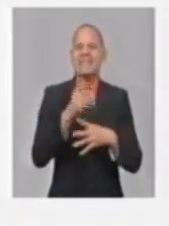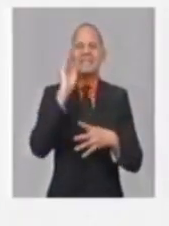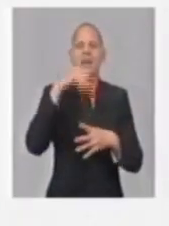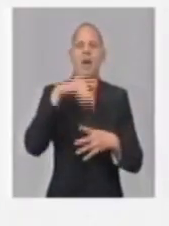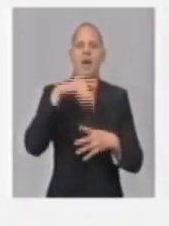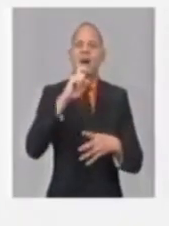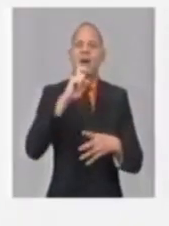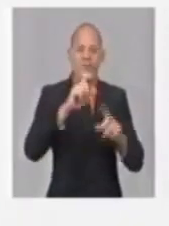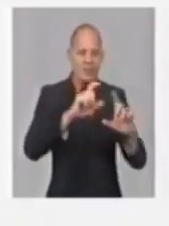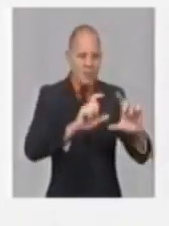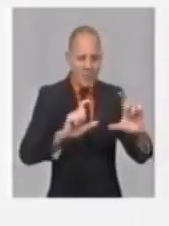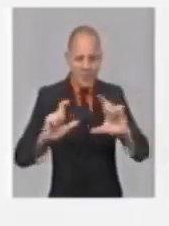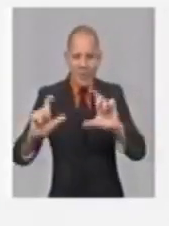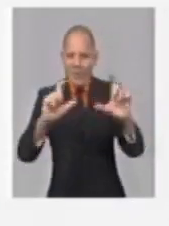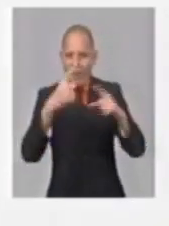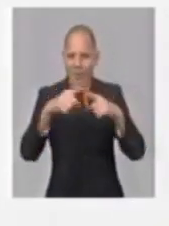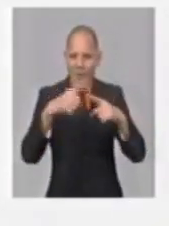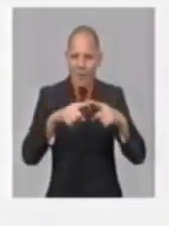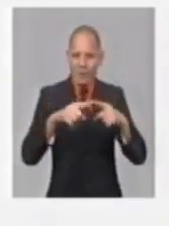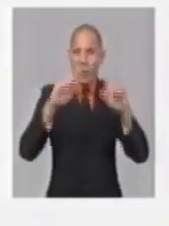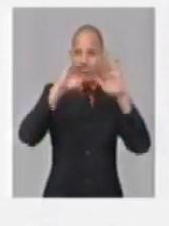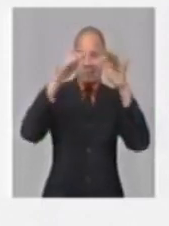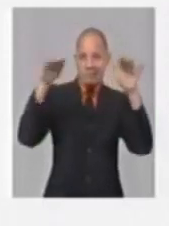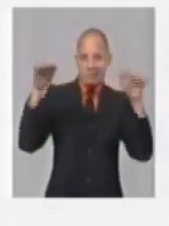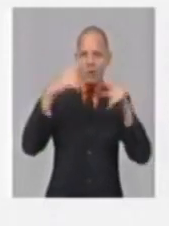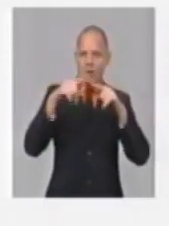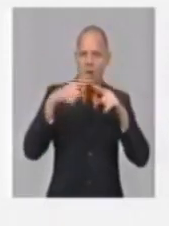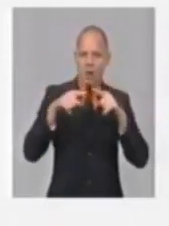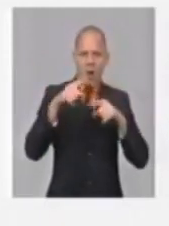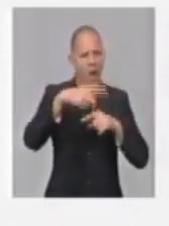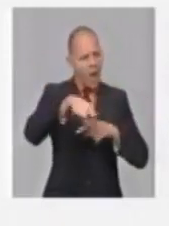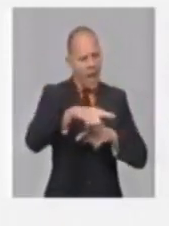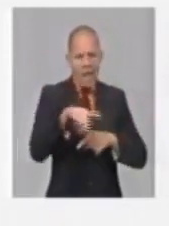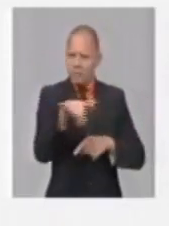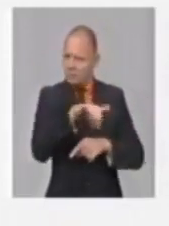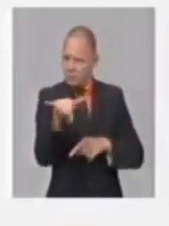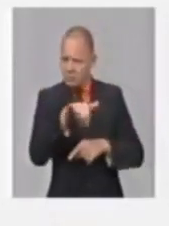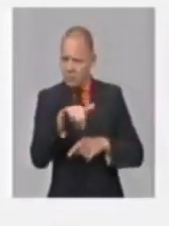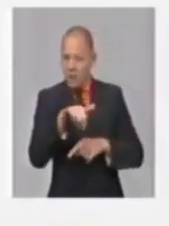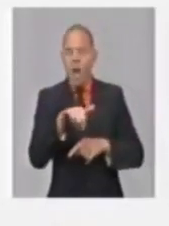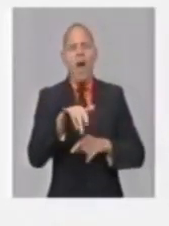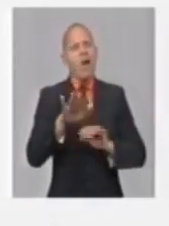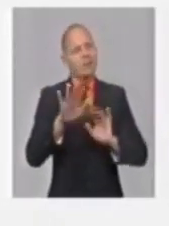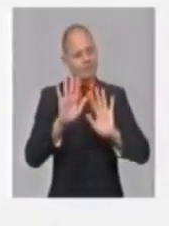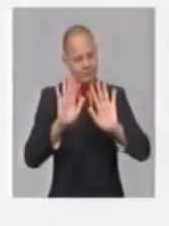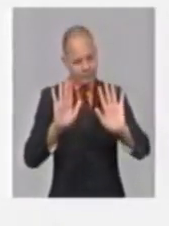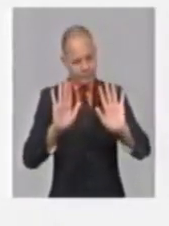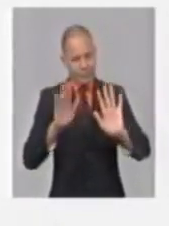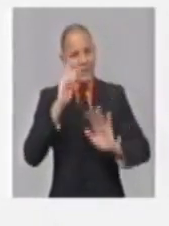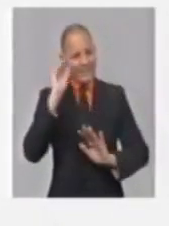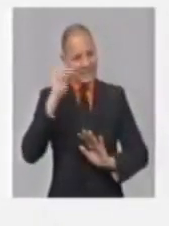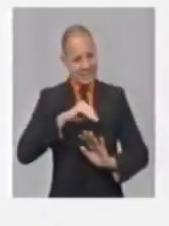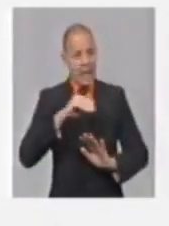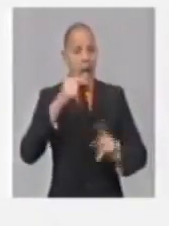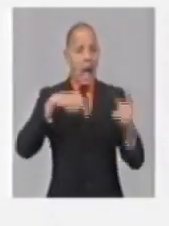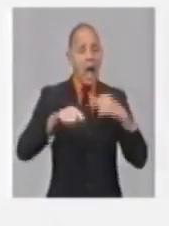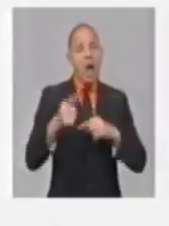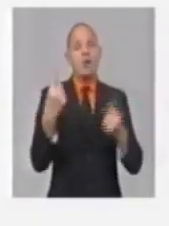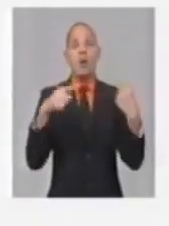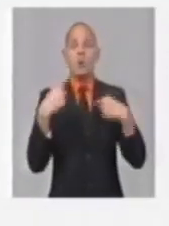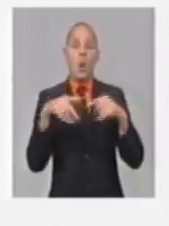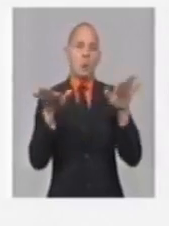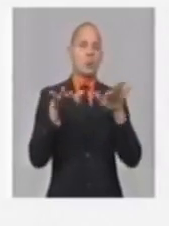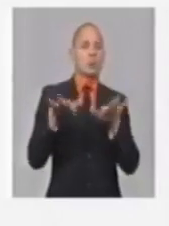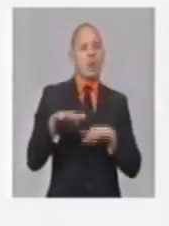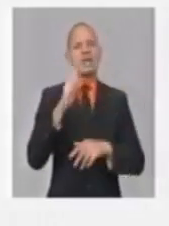mantas impermeables, las tejas, que conocemos porque también somos parte de este pueblo que muchos hoy tienen limitaciones